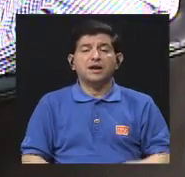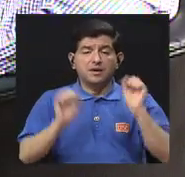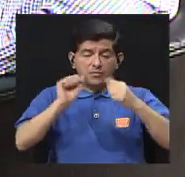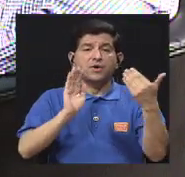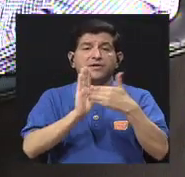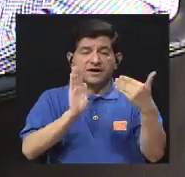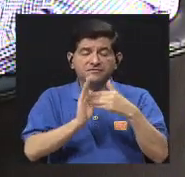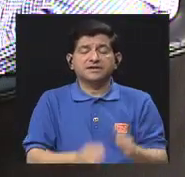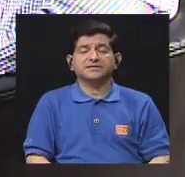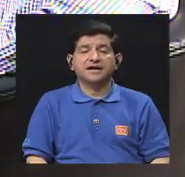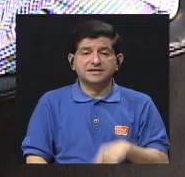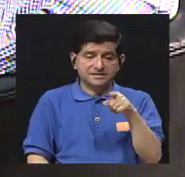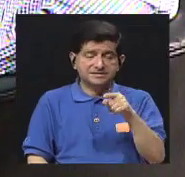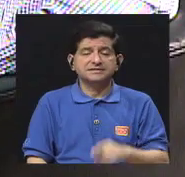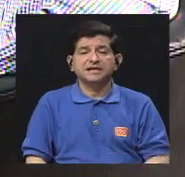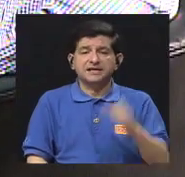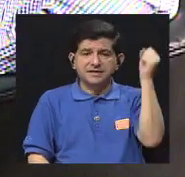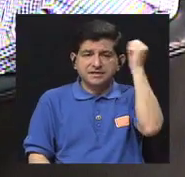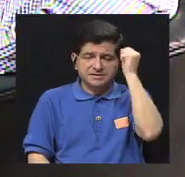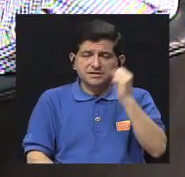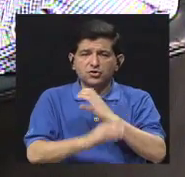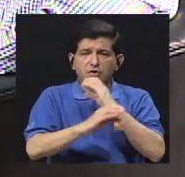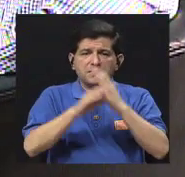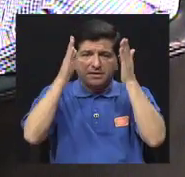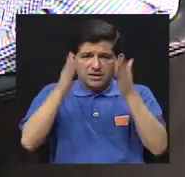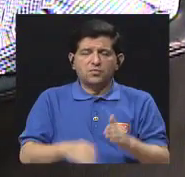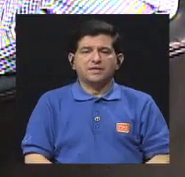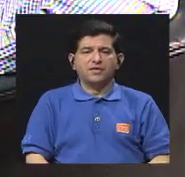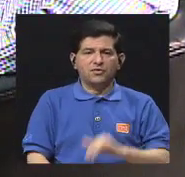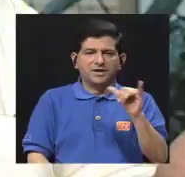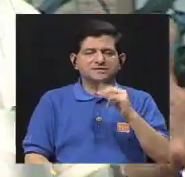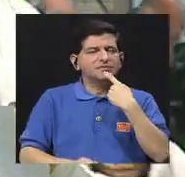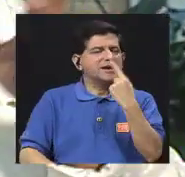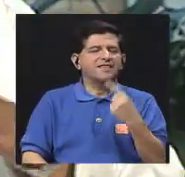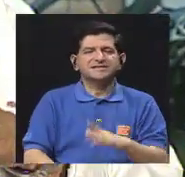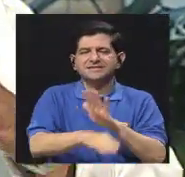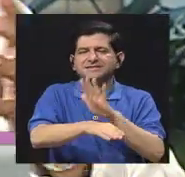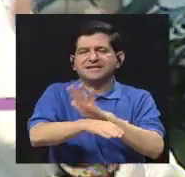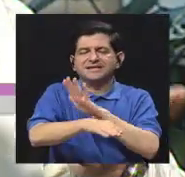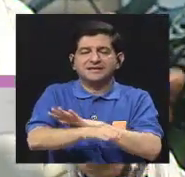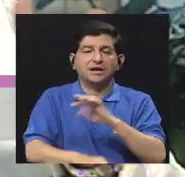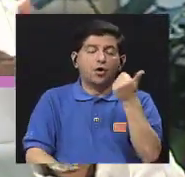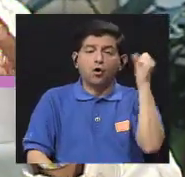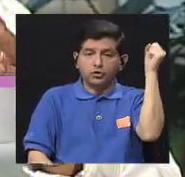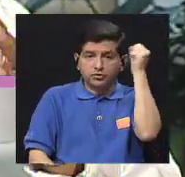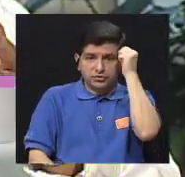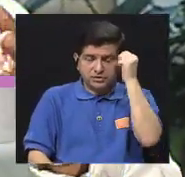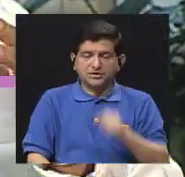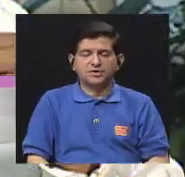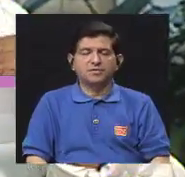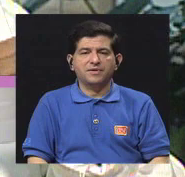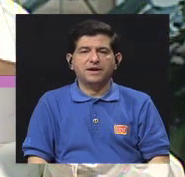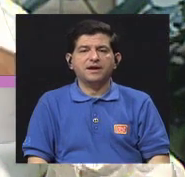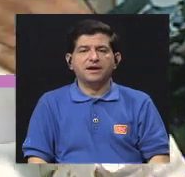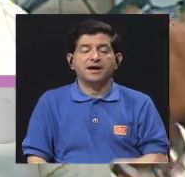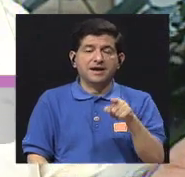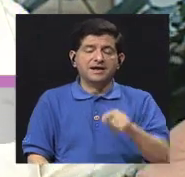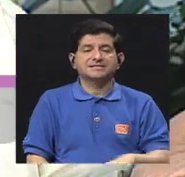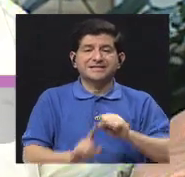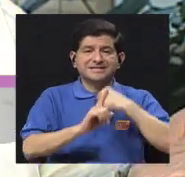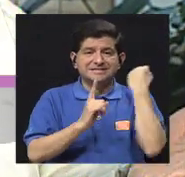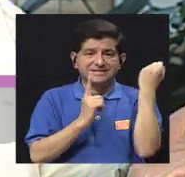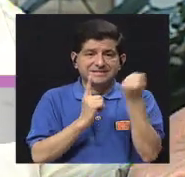cuidador, del quemado, o el otro síndrome que es muy común que es el bored out, que es el